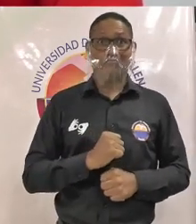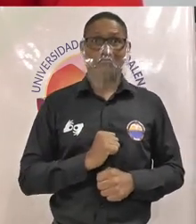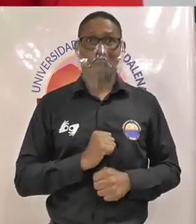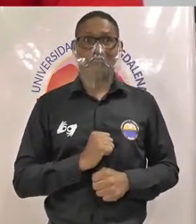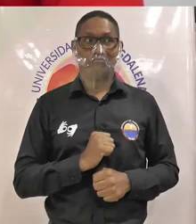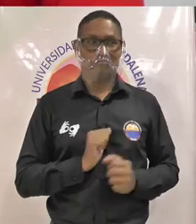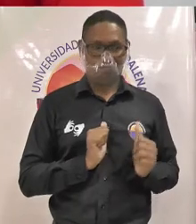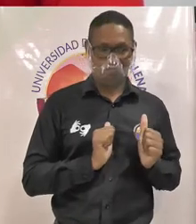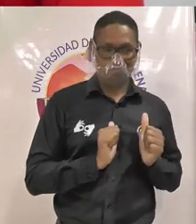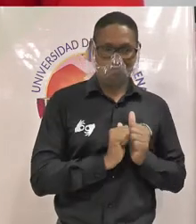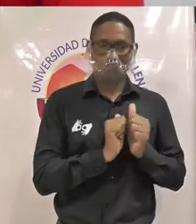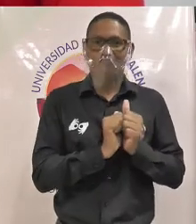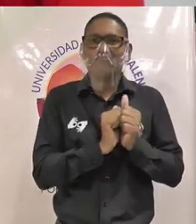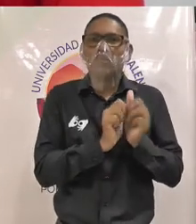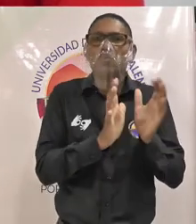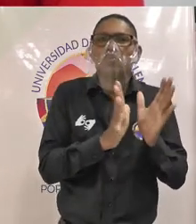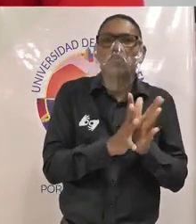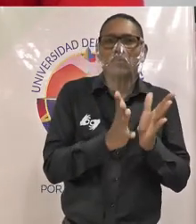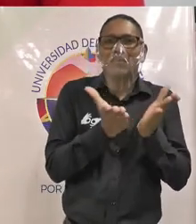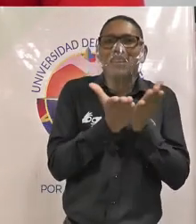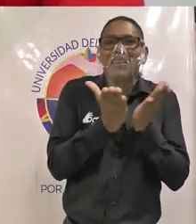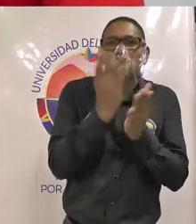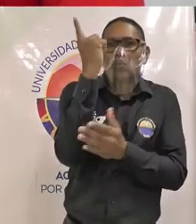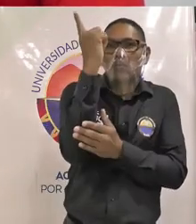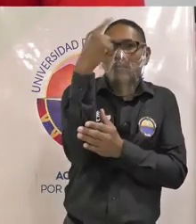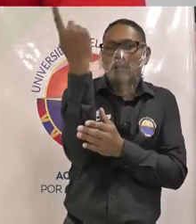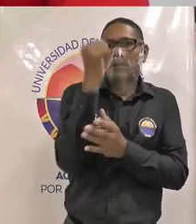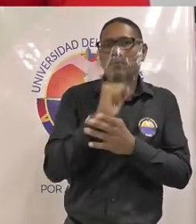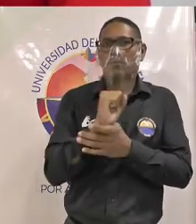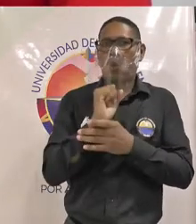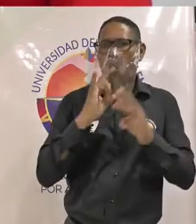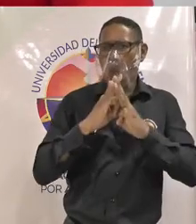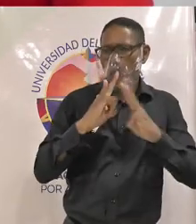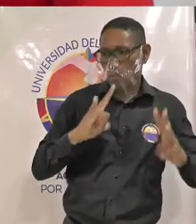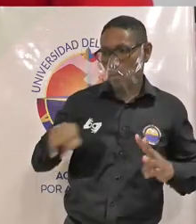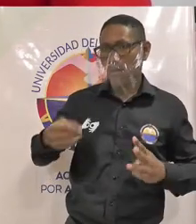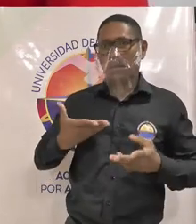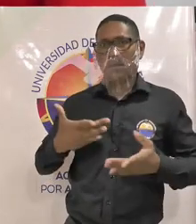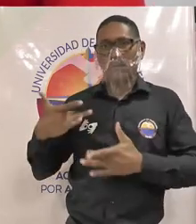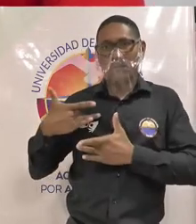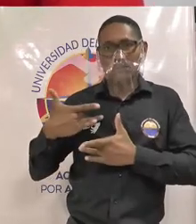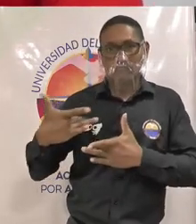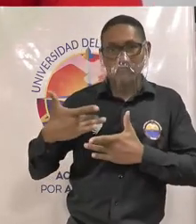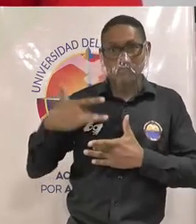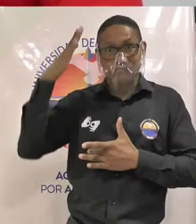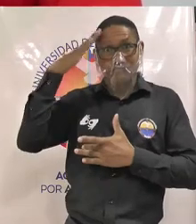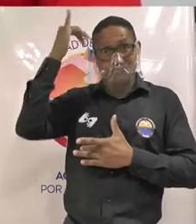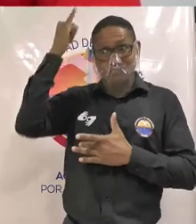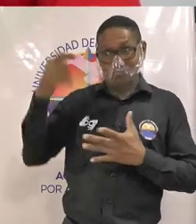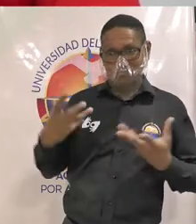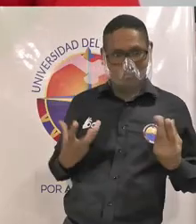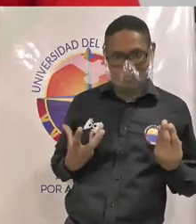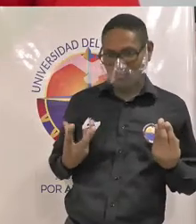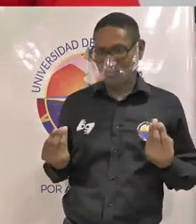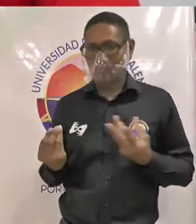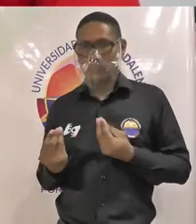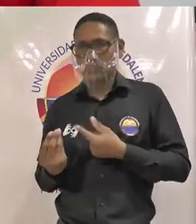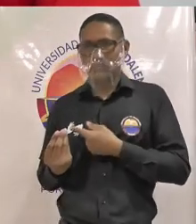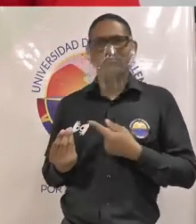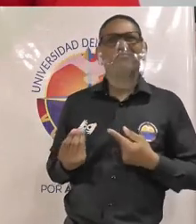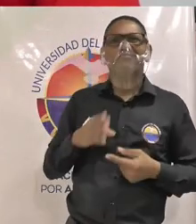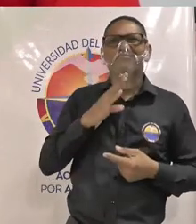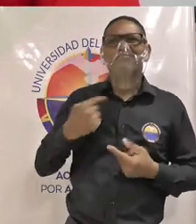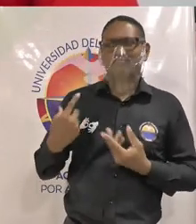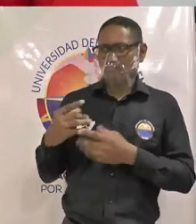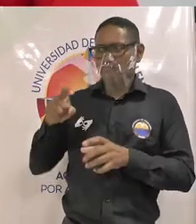departamento de estudios generales la Universidad del Magdalena y el voluntariado académico que parte inicialmente de monitores académicos como mi